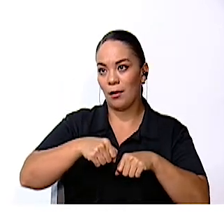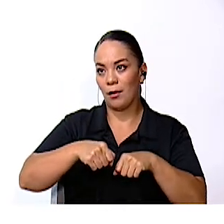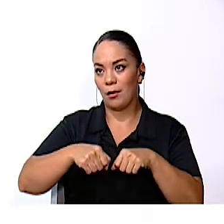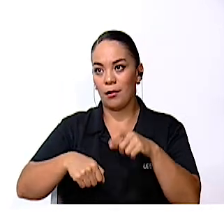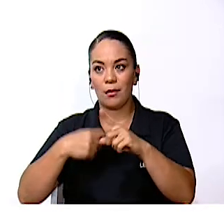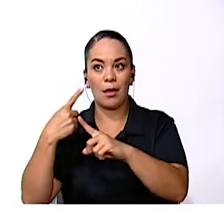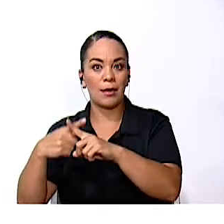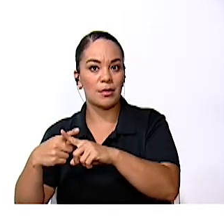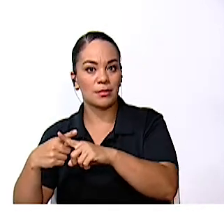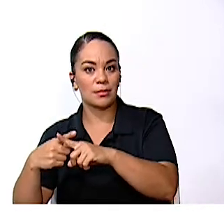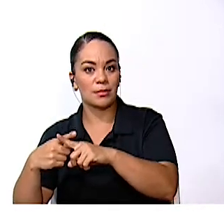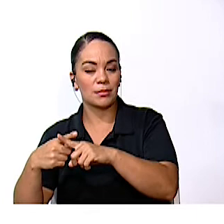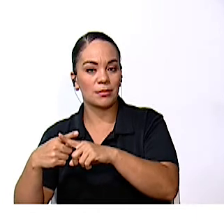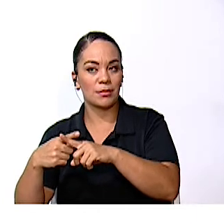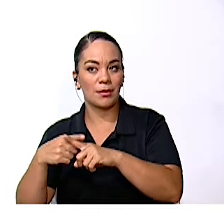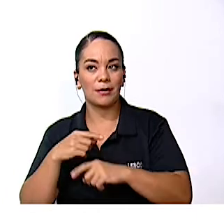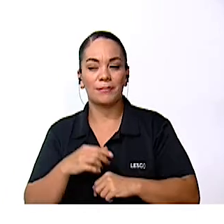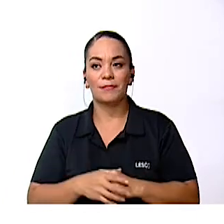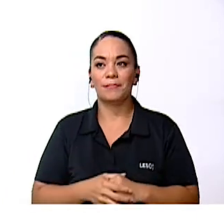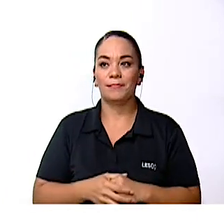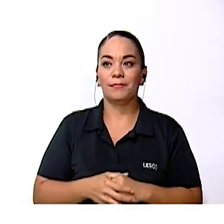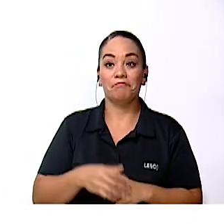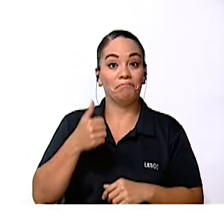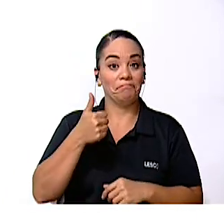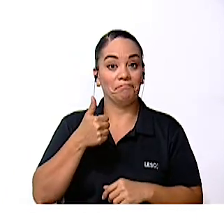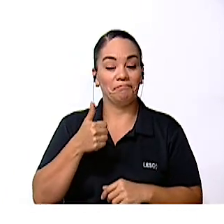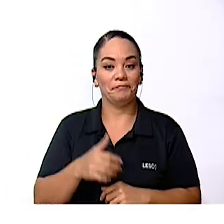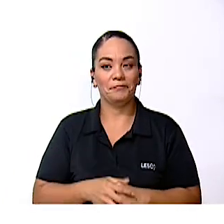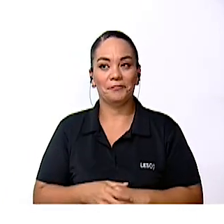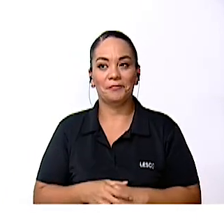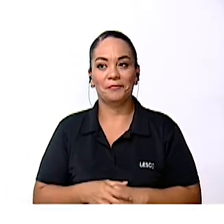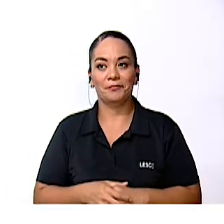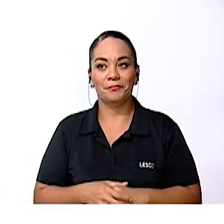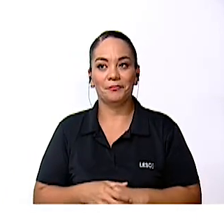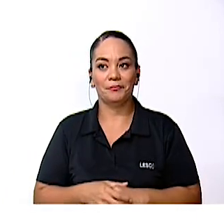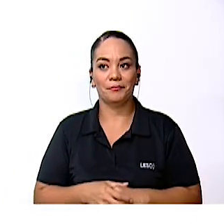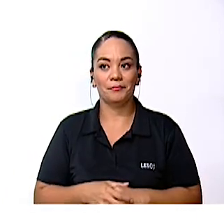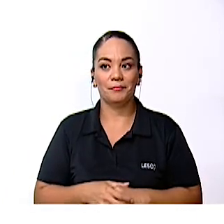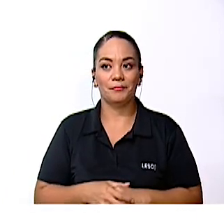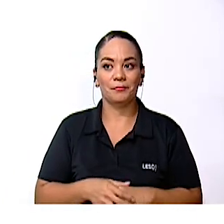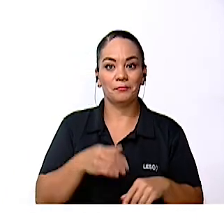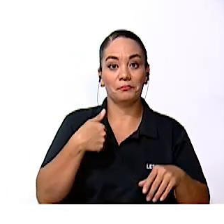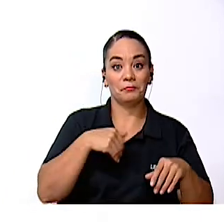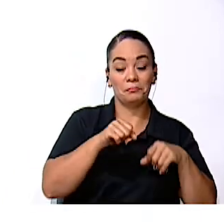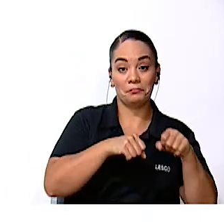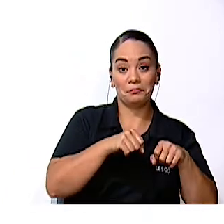X Aquí Bien Ajá